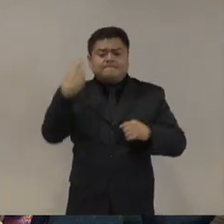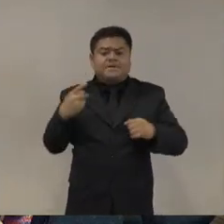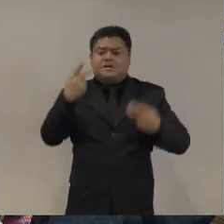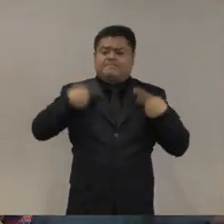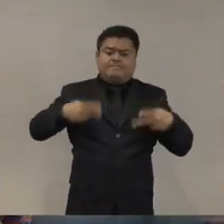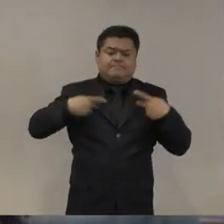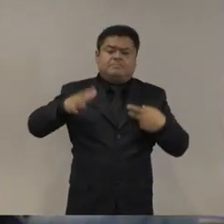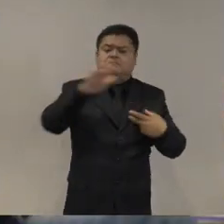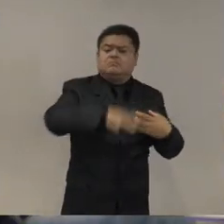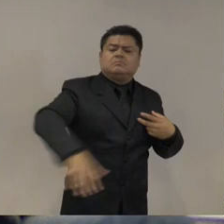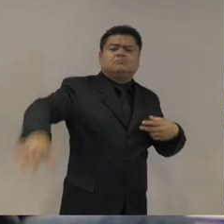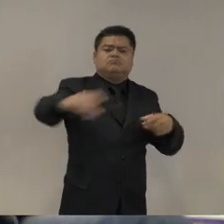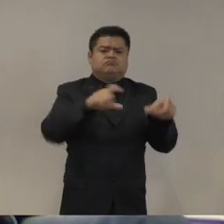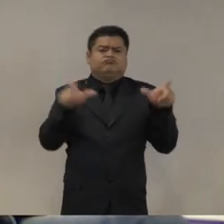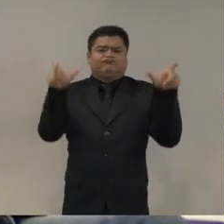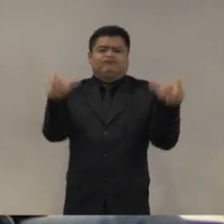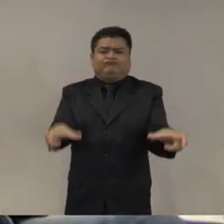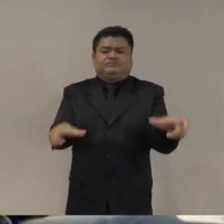pública?